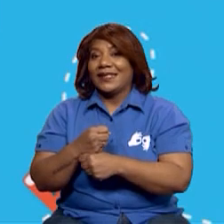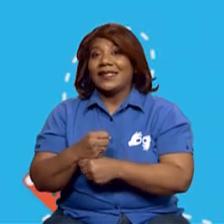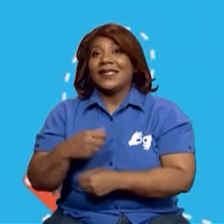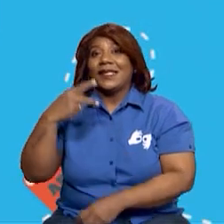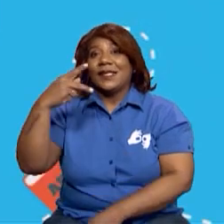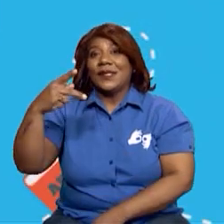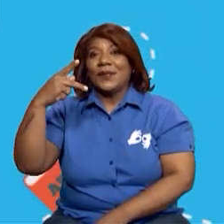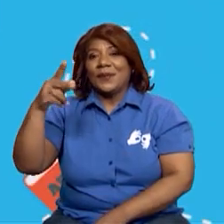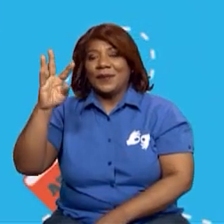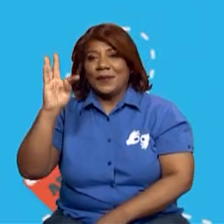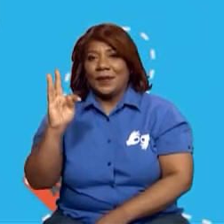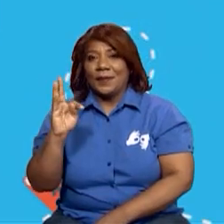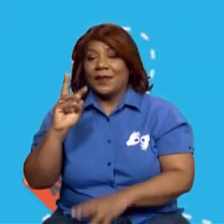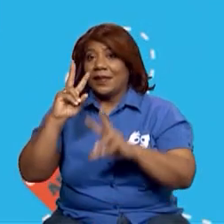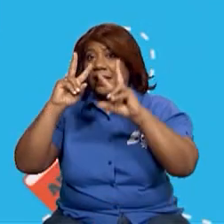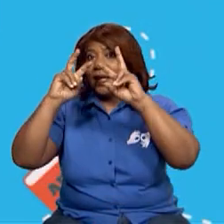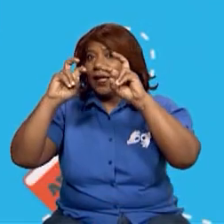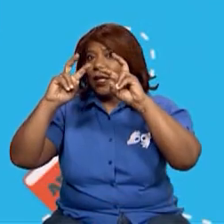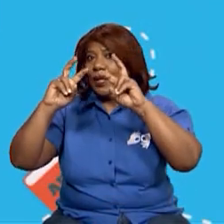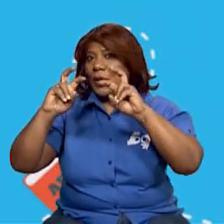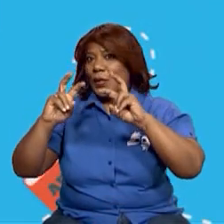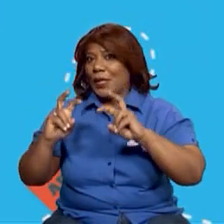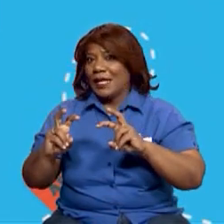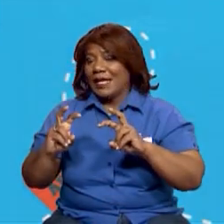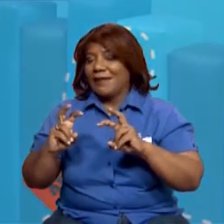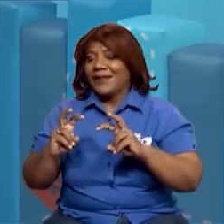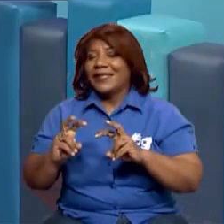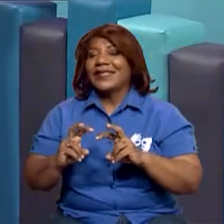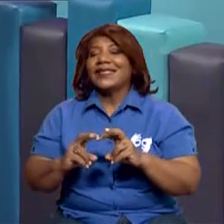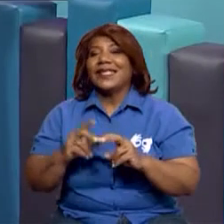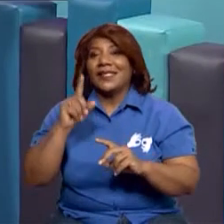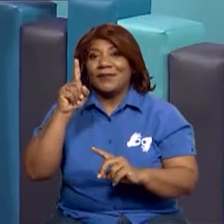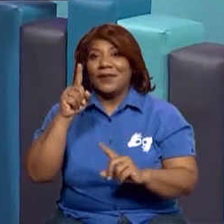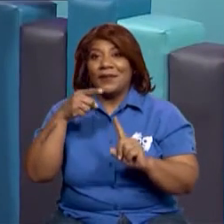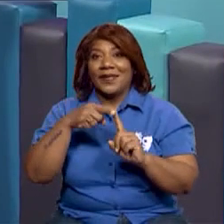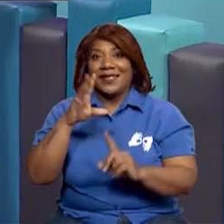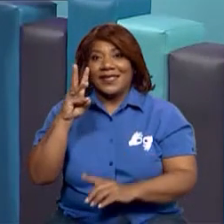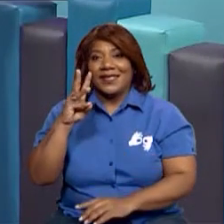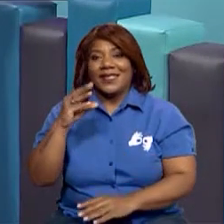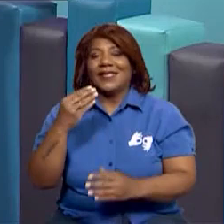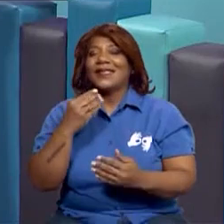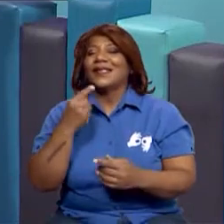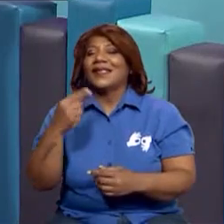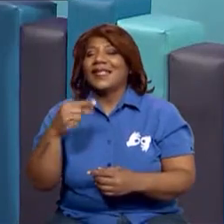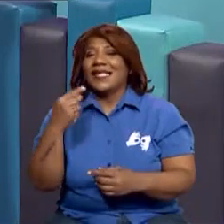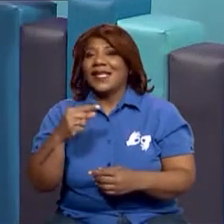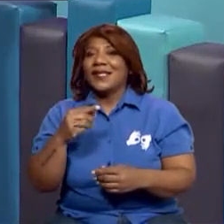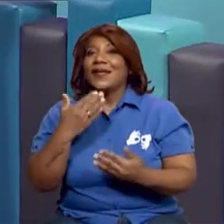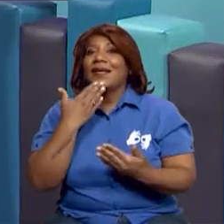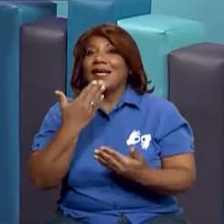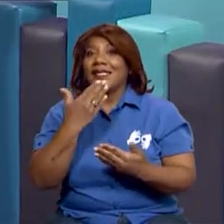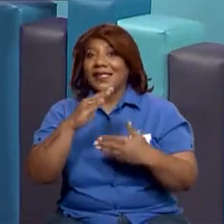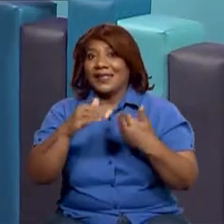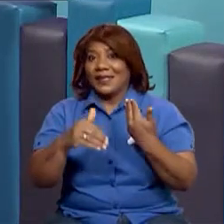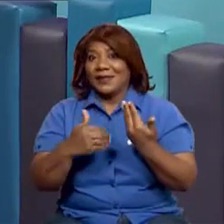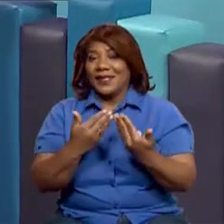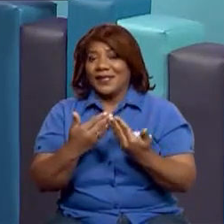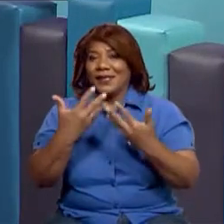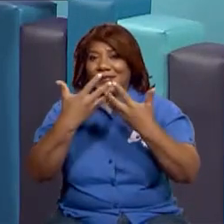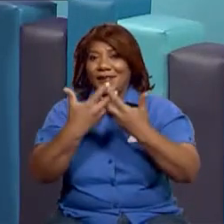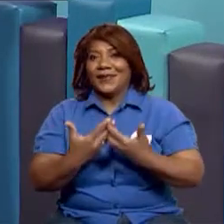Zacarías Amaniego y la profesora Teófila Castillo. Agradecemos también a todos nuestros patrocinadores,